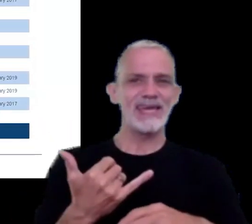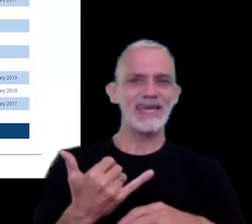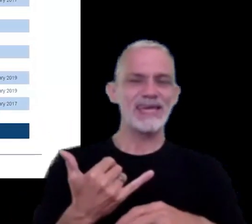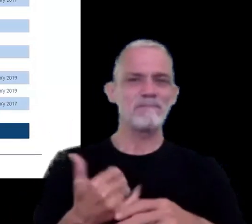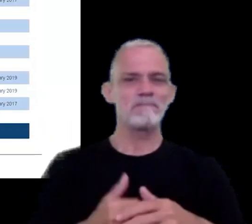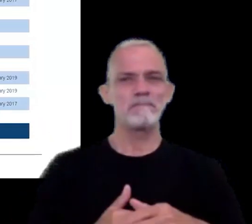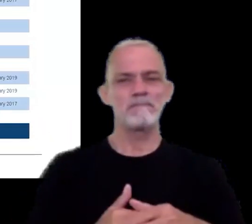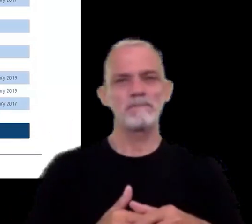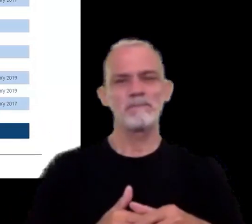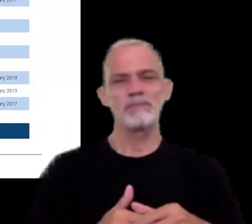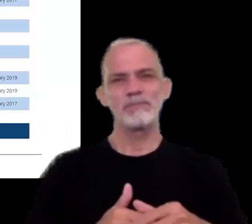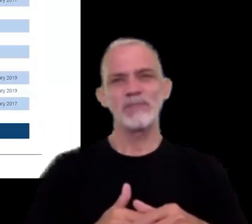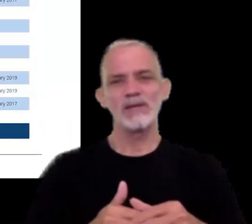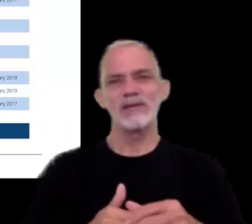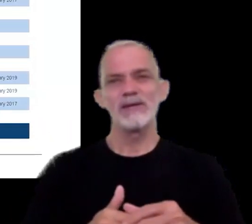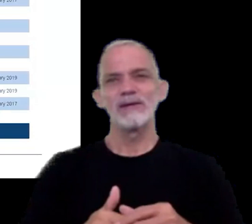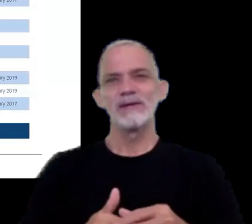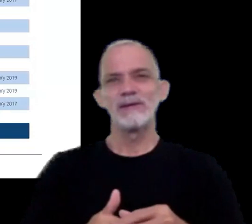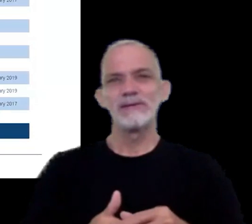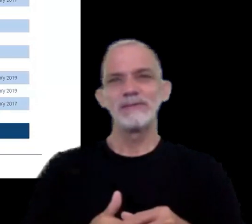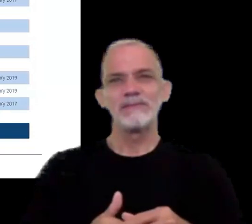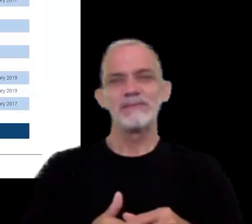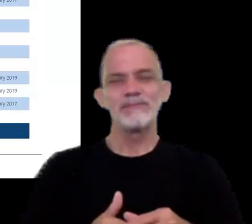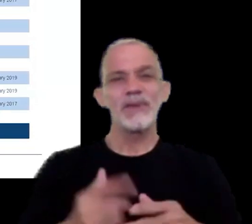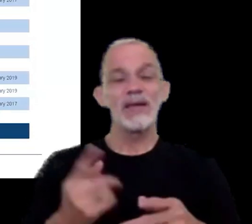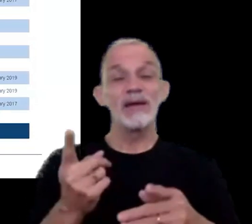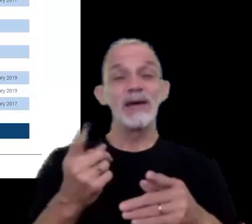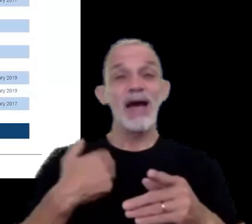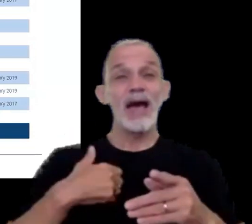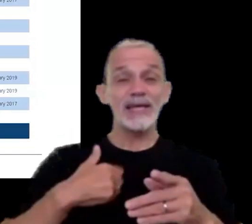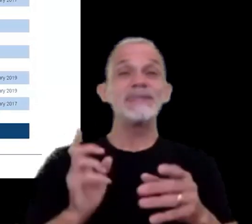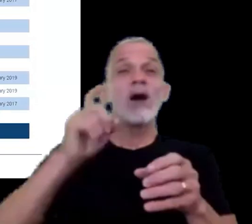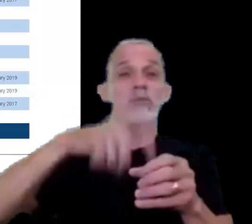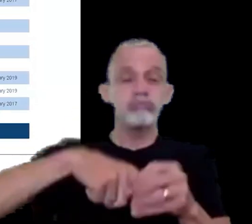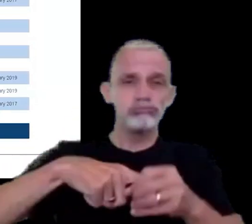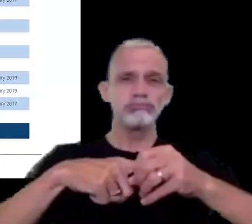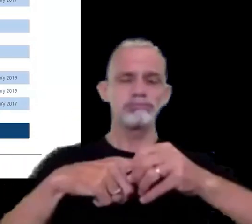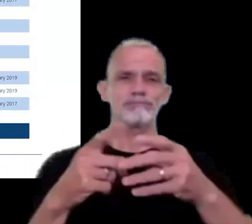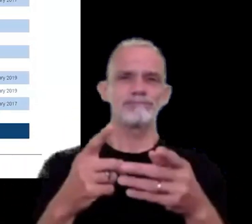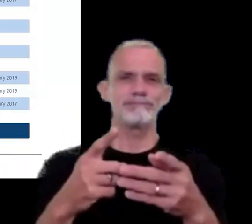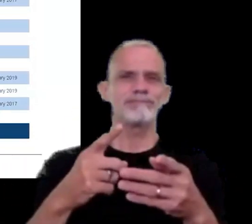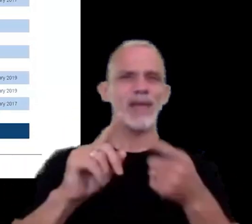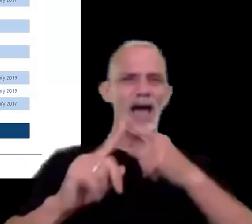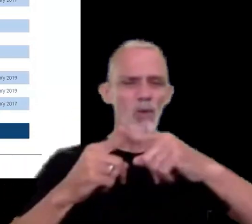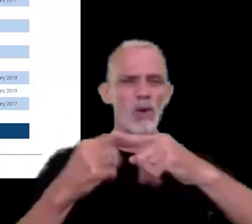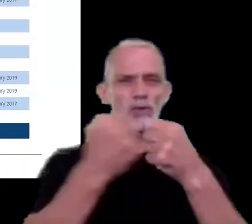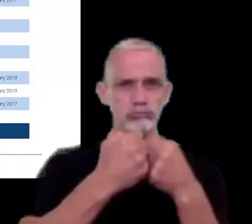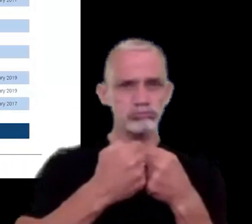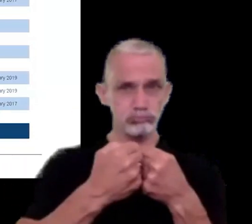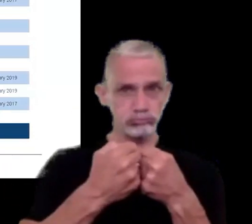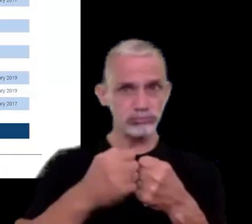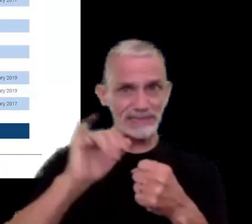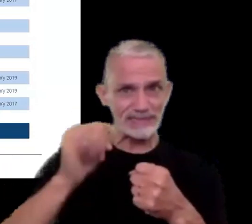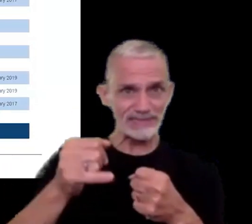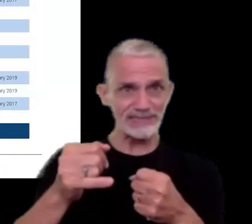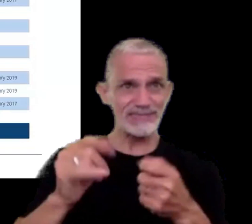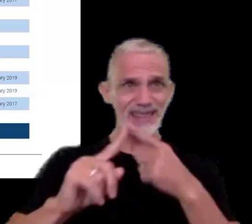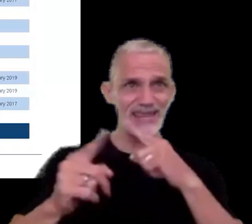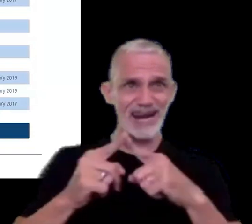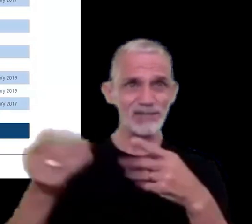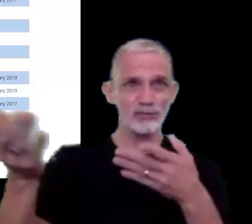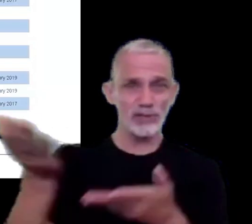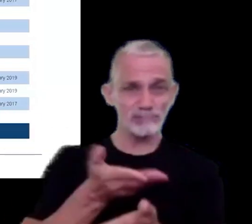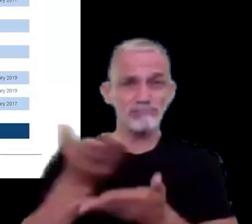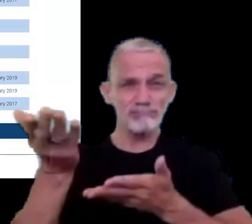además más allá de ser parte del acuerdo multilateral de intercambio las relaciones de intercambio